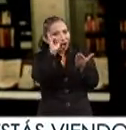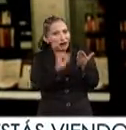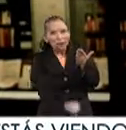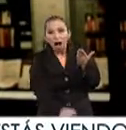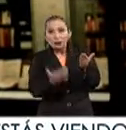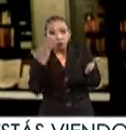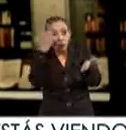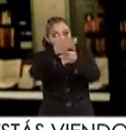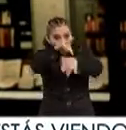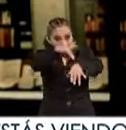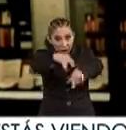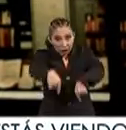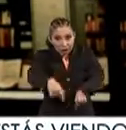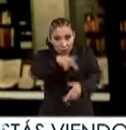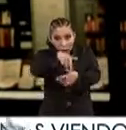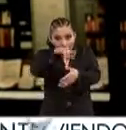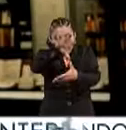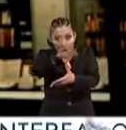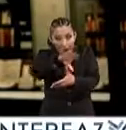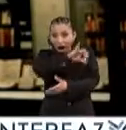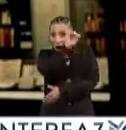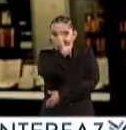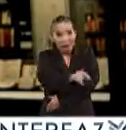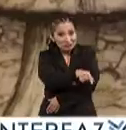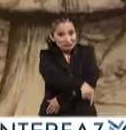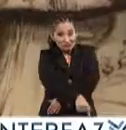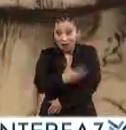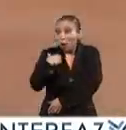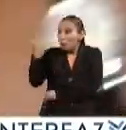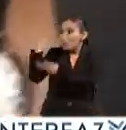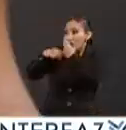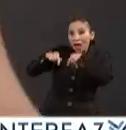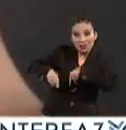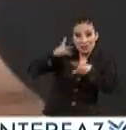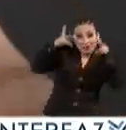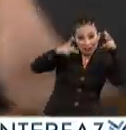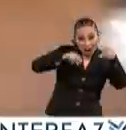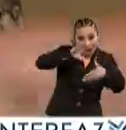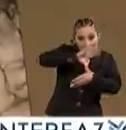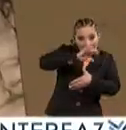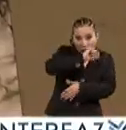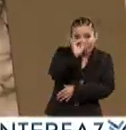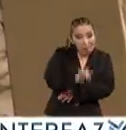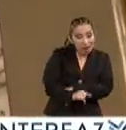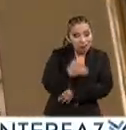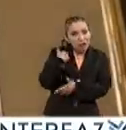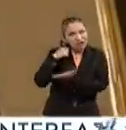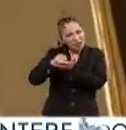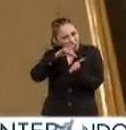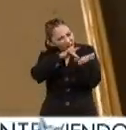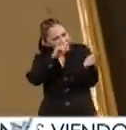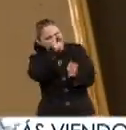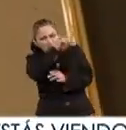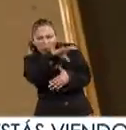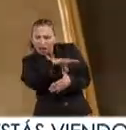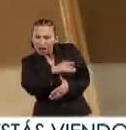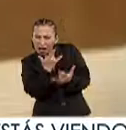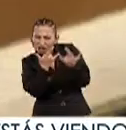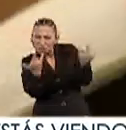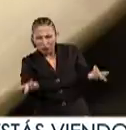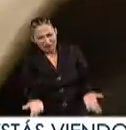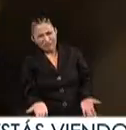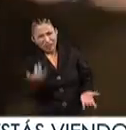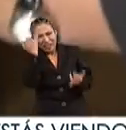habían estado en estas tierras o incluso aquellos que nunca llegaron a visitarlas y escriben sobre las Américas y